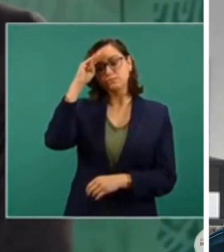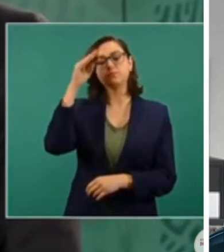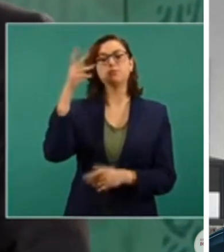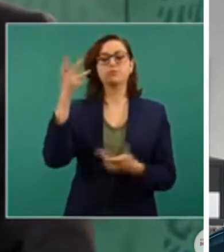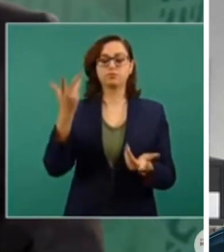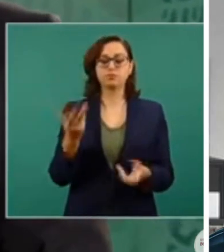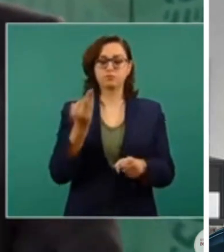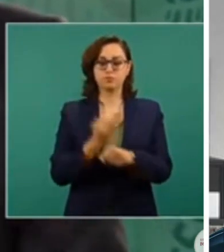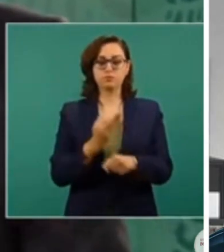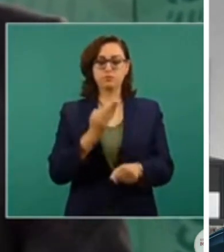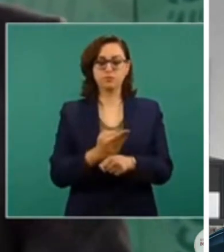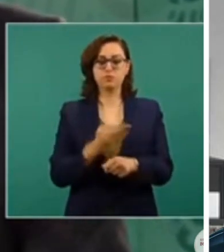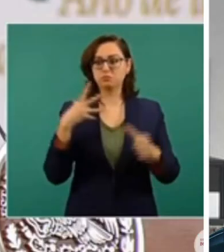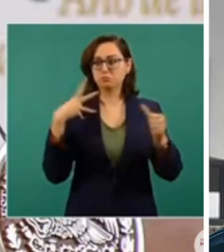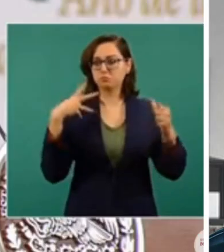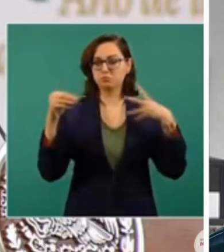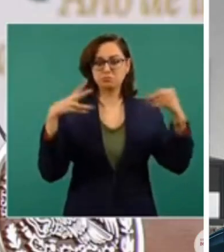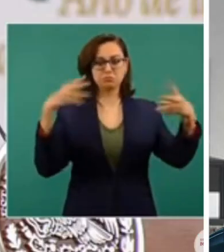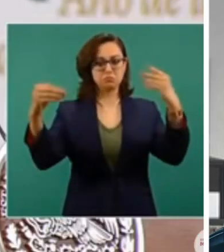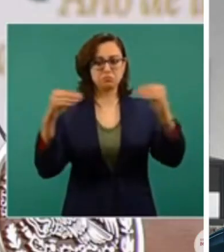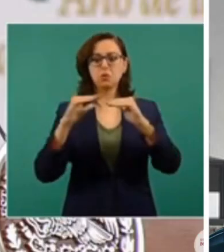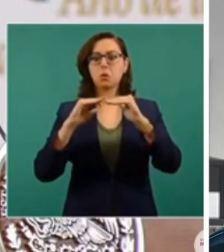bajando mucho el número de contagios,